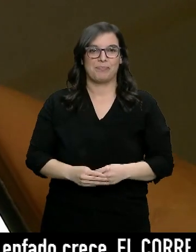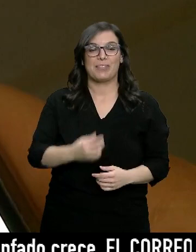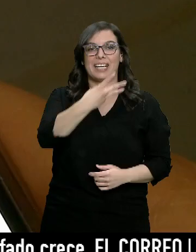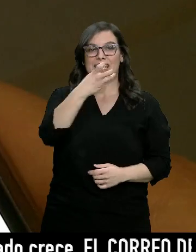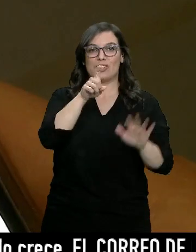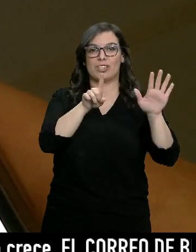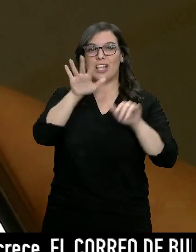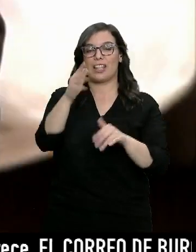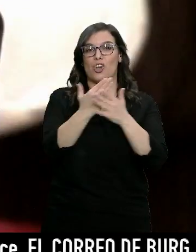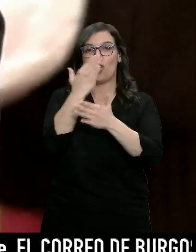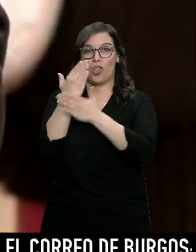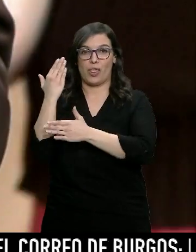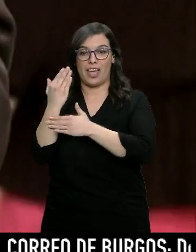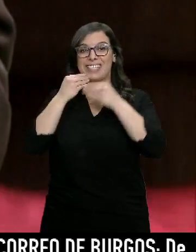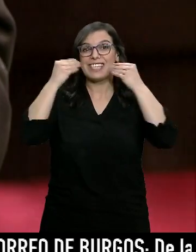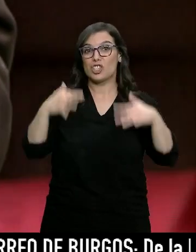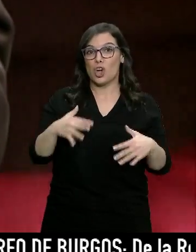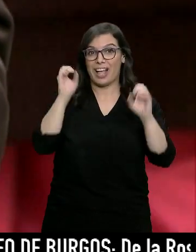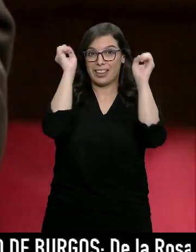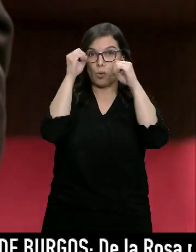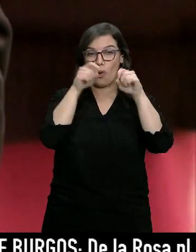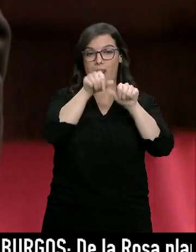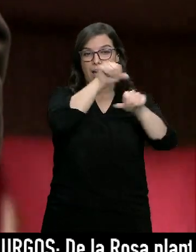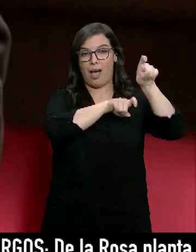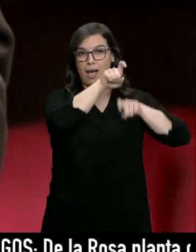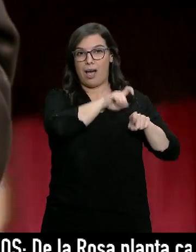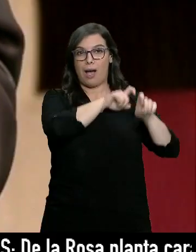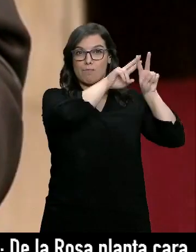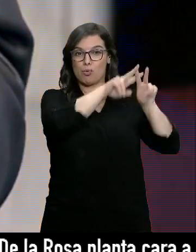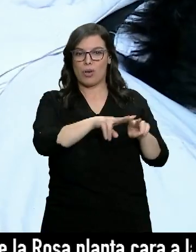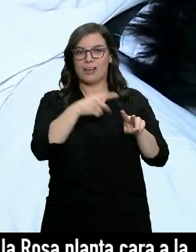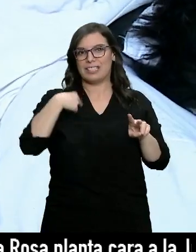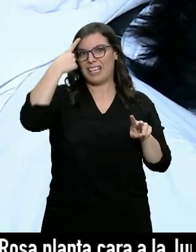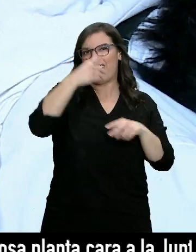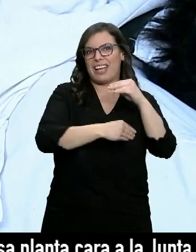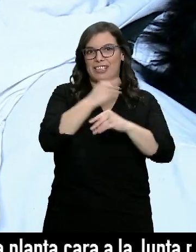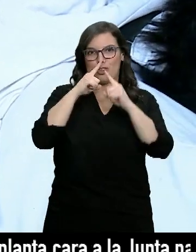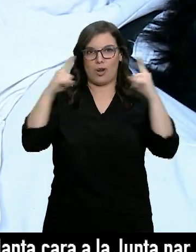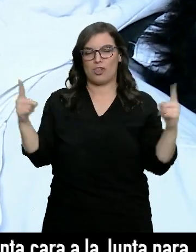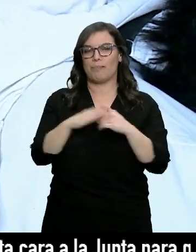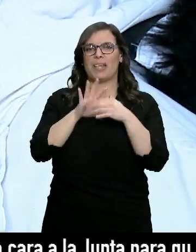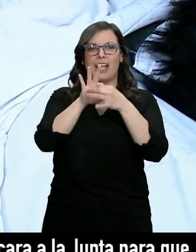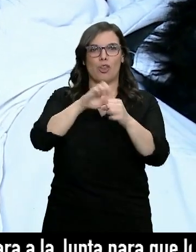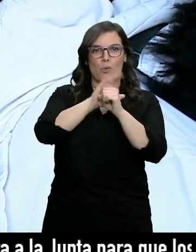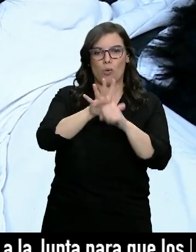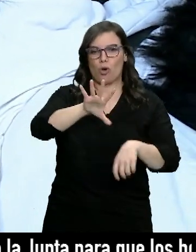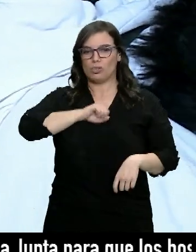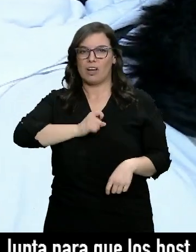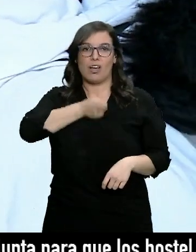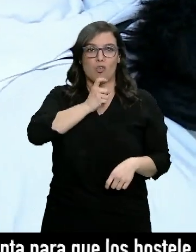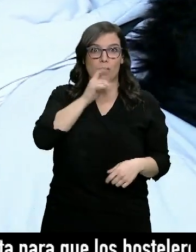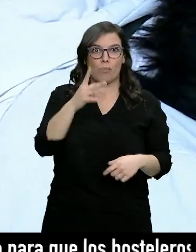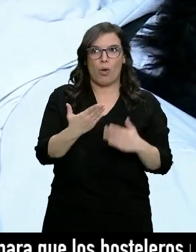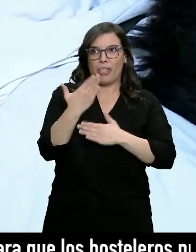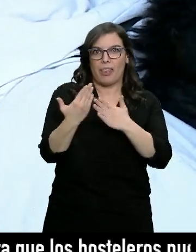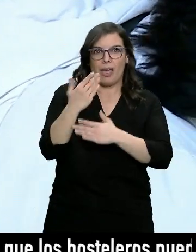365 días en el historial de Google pueden enmarcar fácilmente cómo ha sido nuestro año. Todo lo que es relacionado con el COVID, cómo se contagia, porque como cada